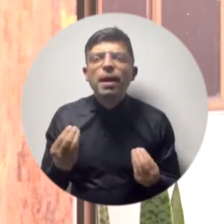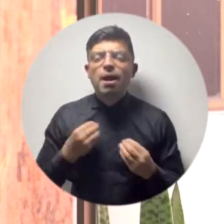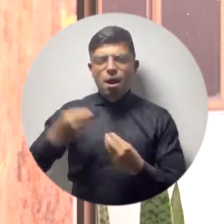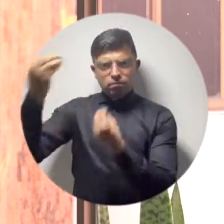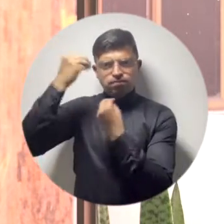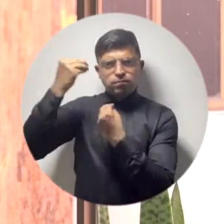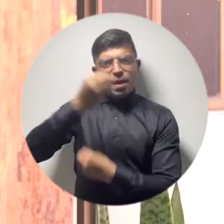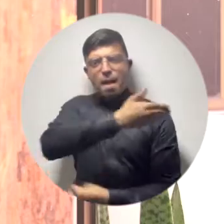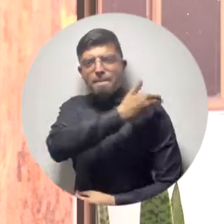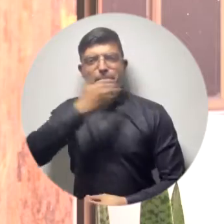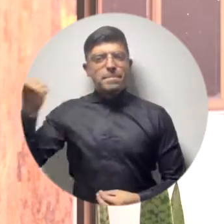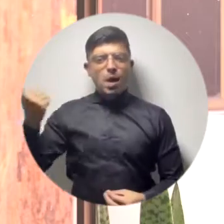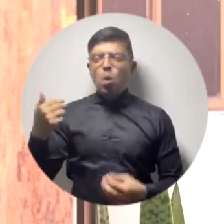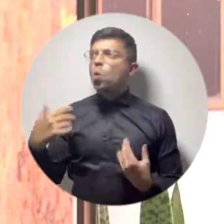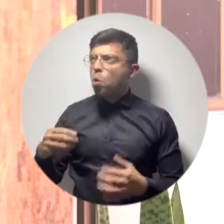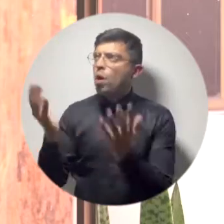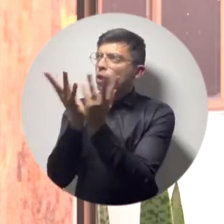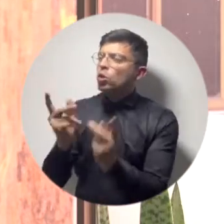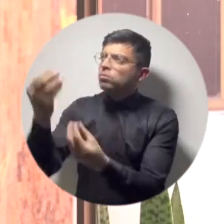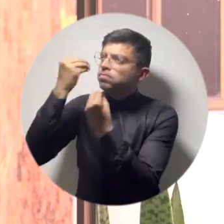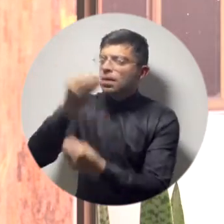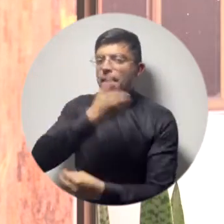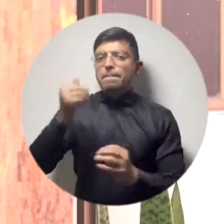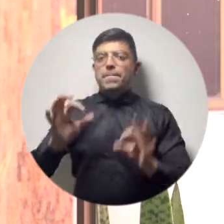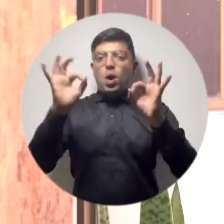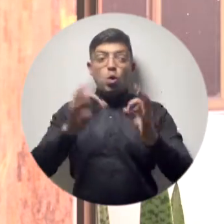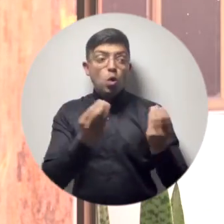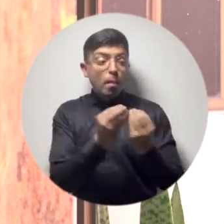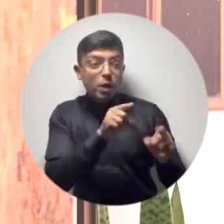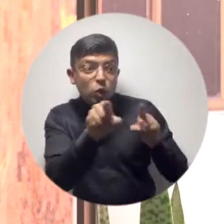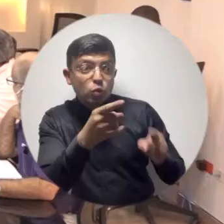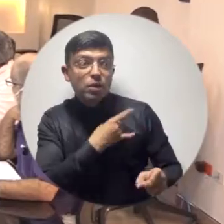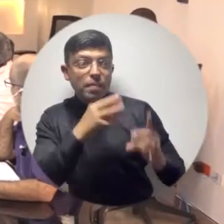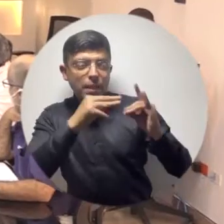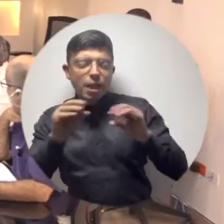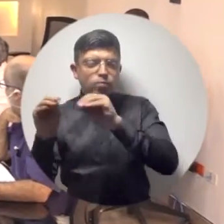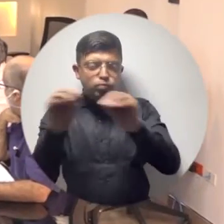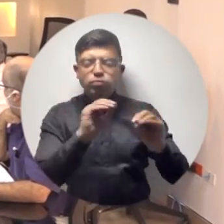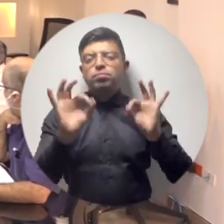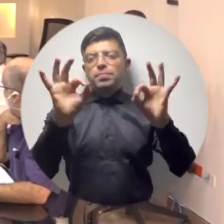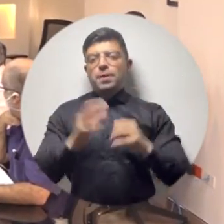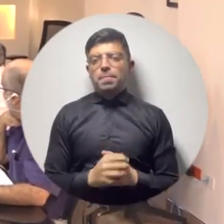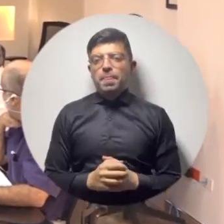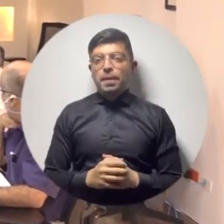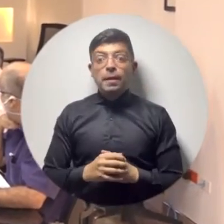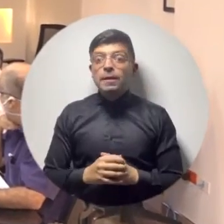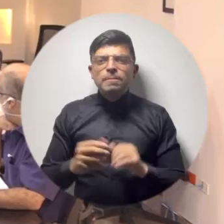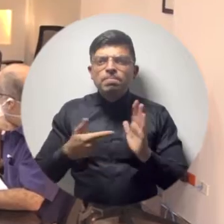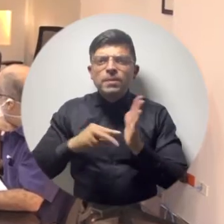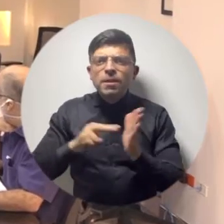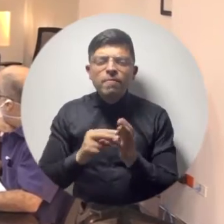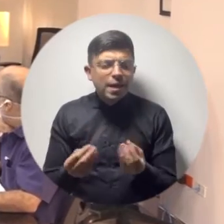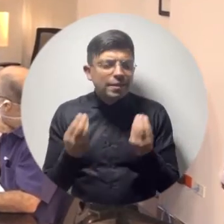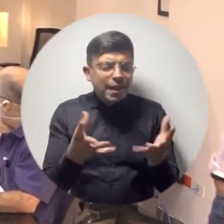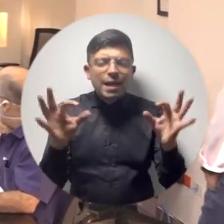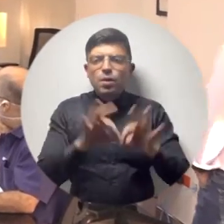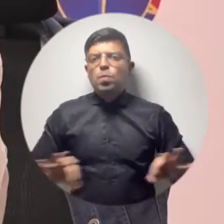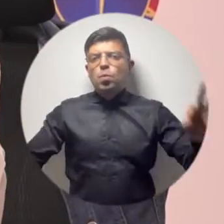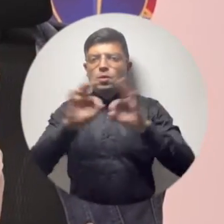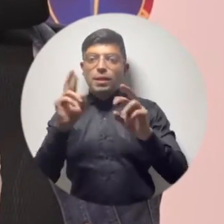para cualificar mejor a nuestros estudiantes, nuestros compañeros de la Universidad del Magdalena. Es de alguna forma darle importancia